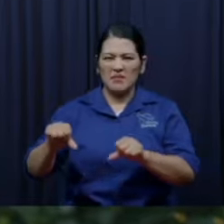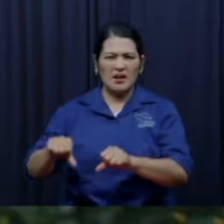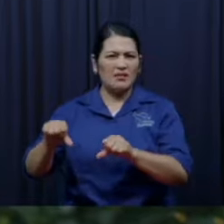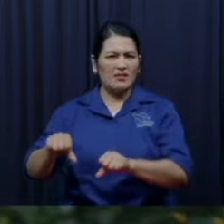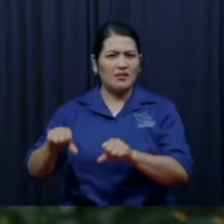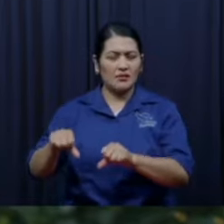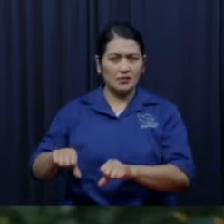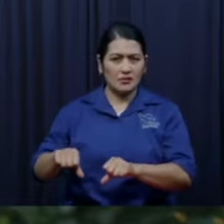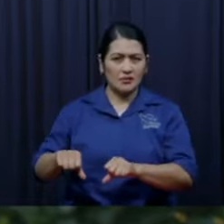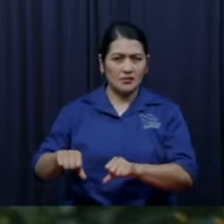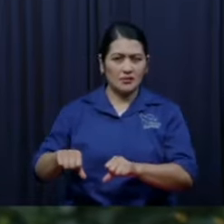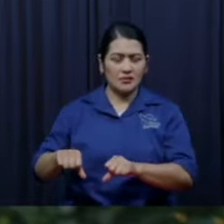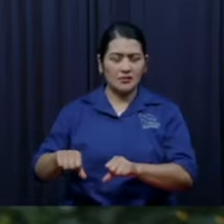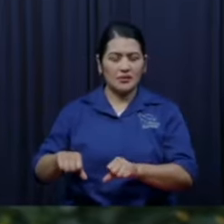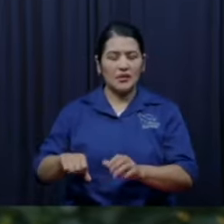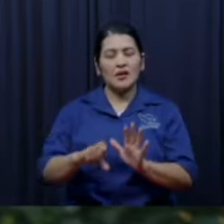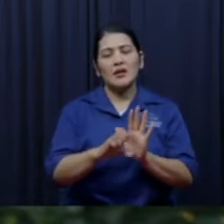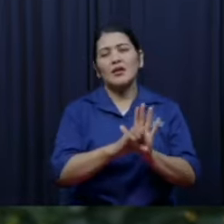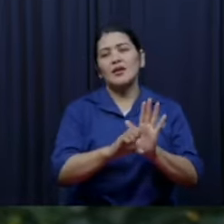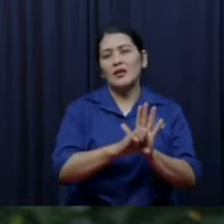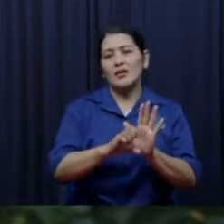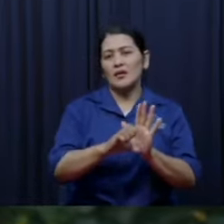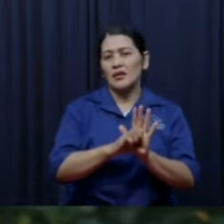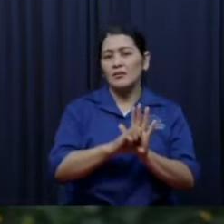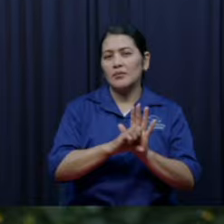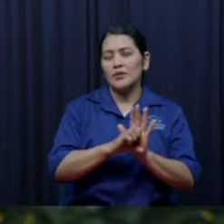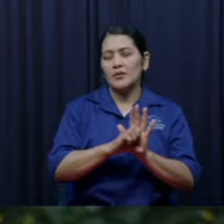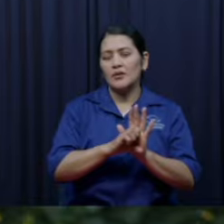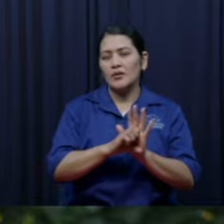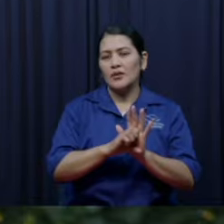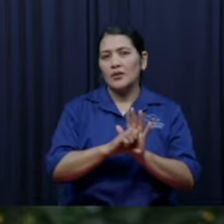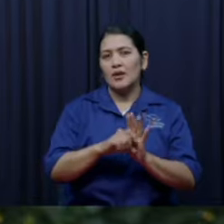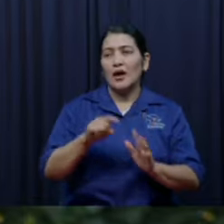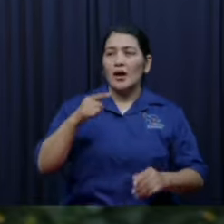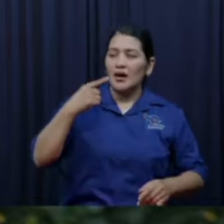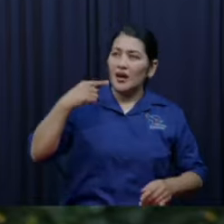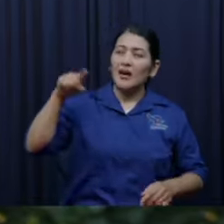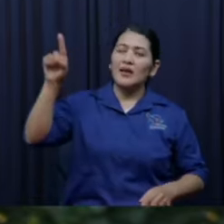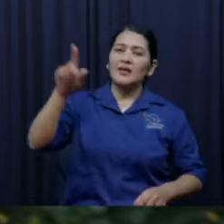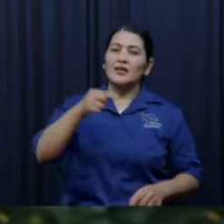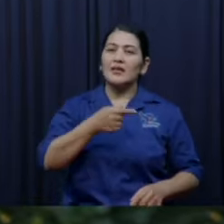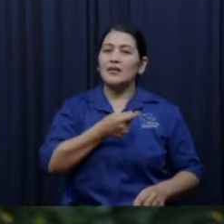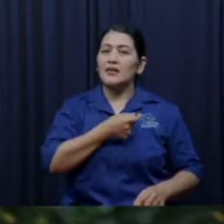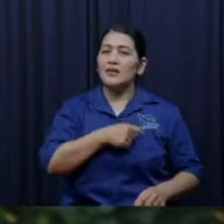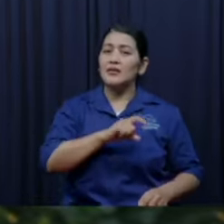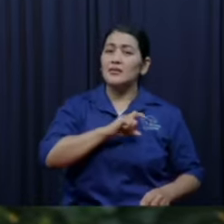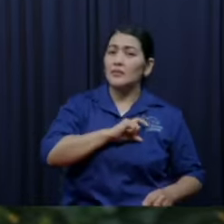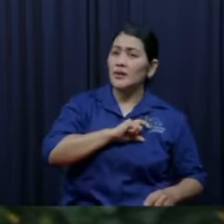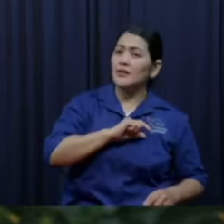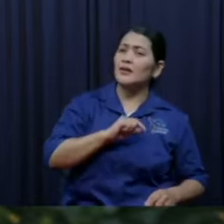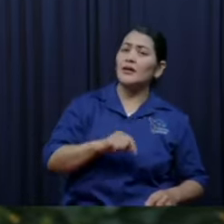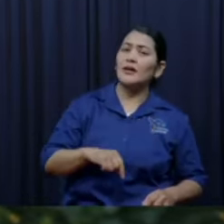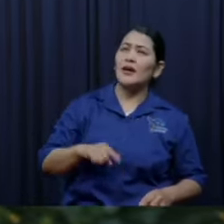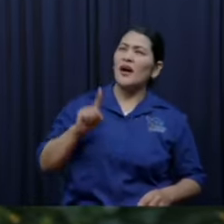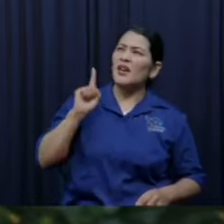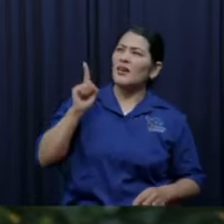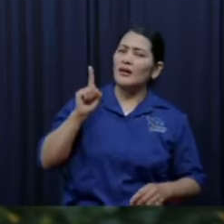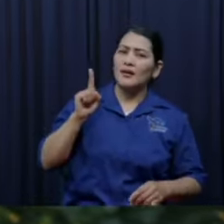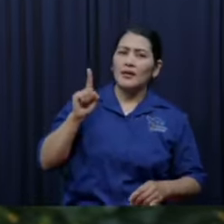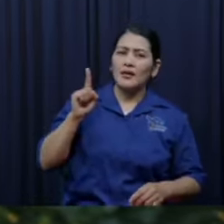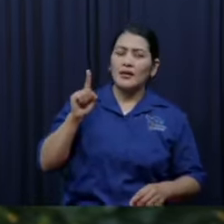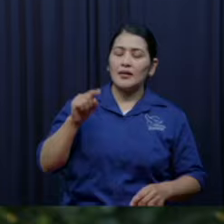hermano como que eso para divertirse visten de blanco como un payuelo rojo y si quiere les suelto mi chucho y que los